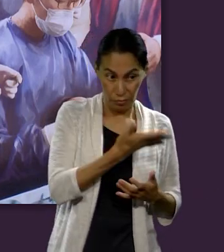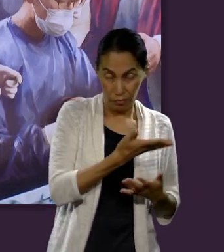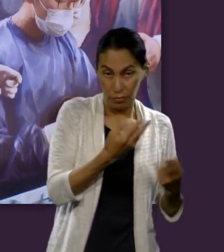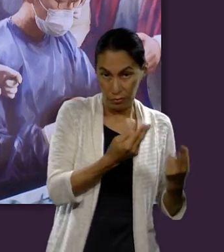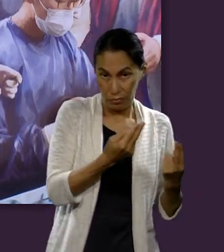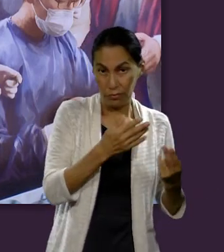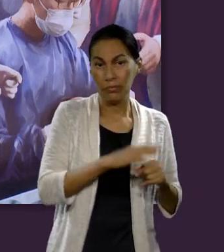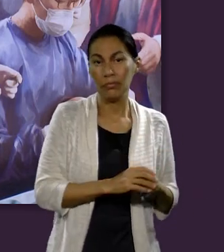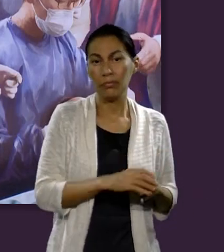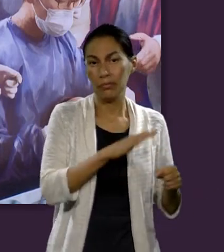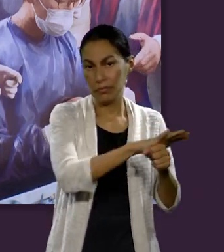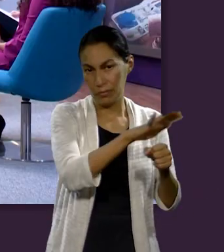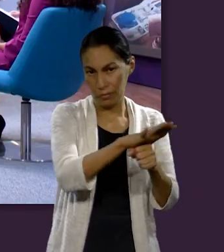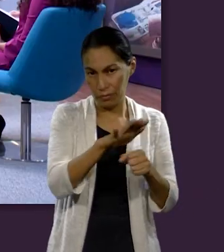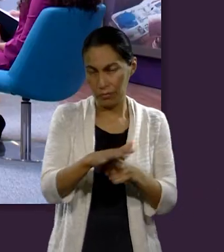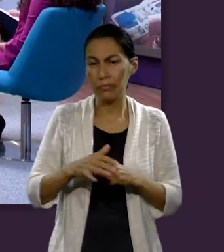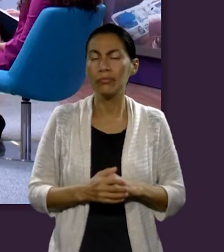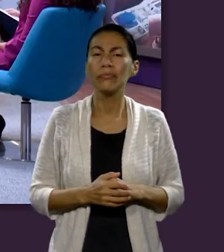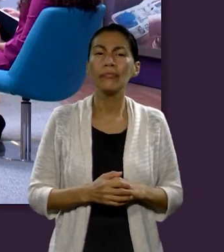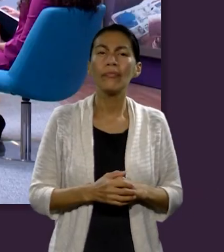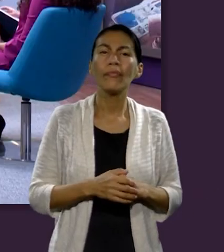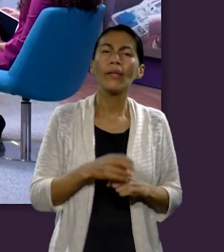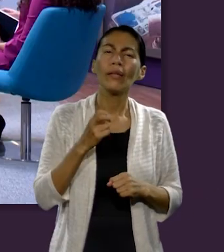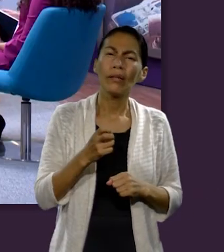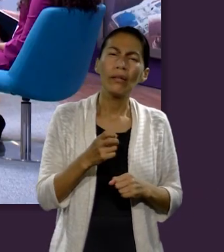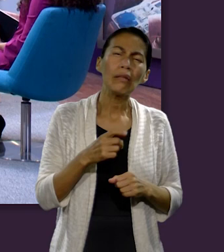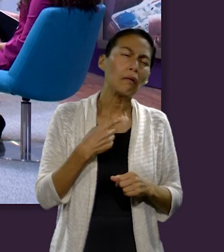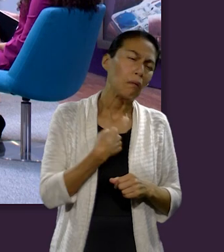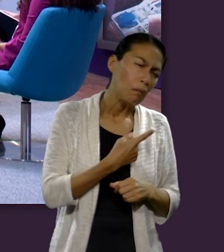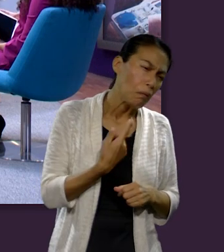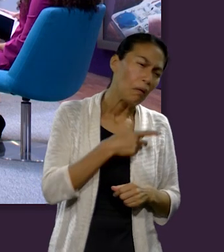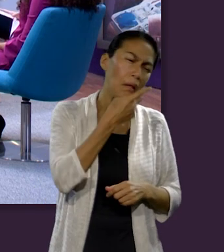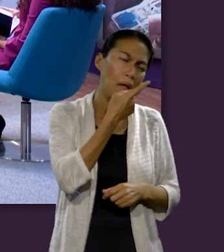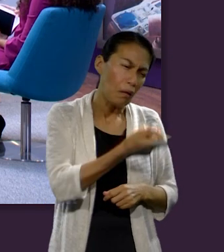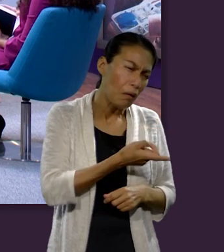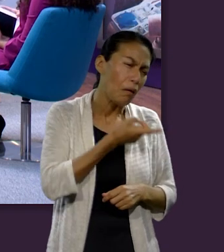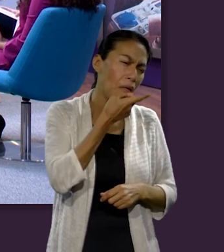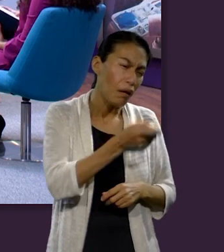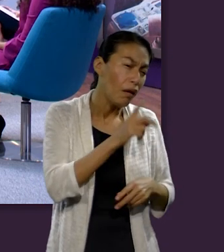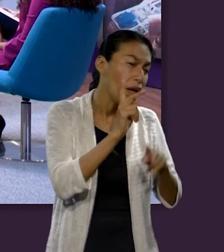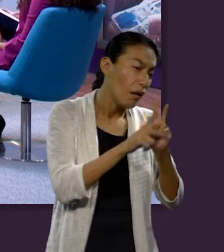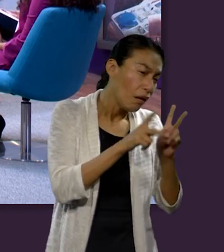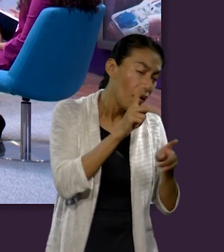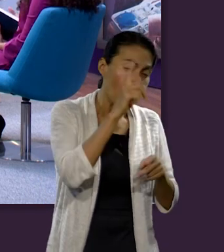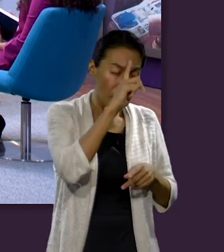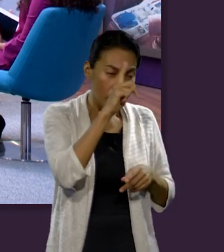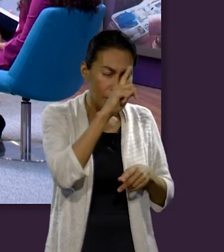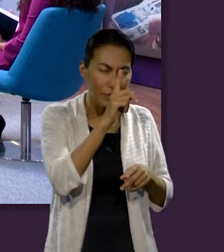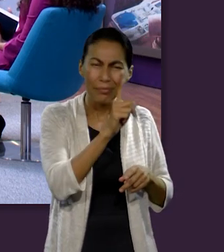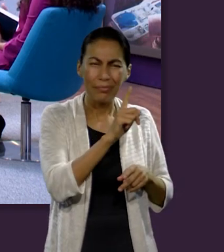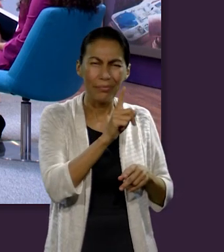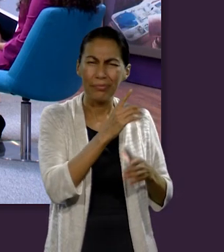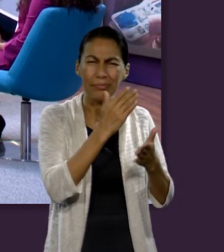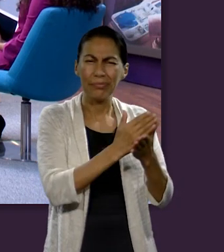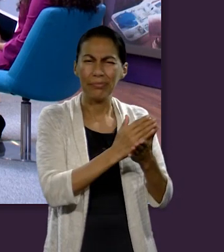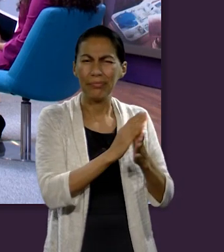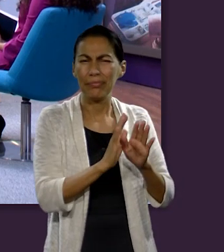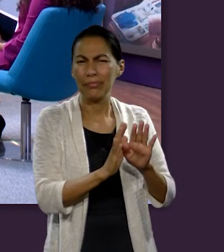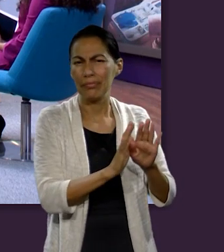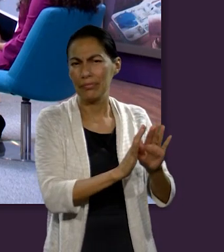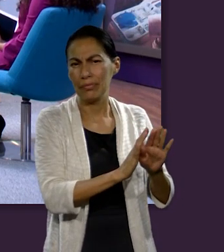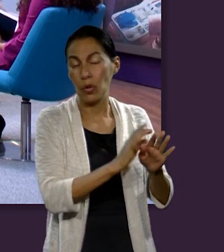inmediata que necesita. Y eso de darle lecciones, de decirle cosas,